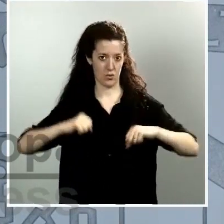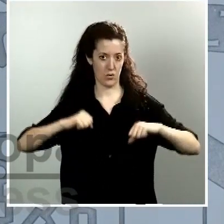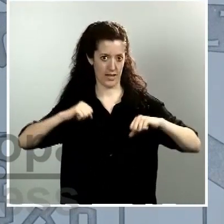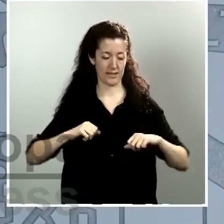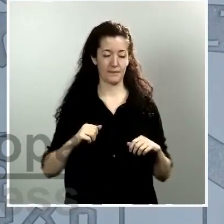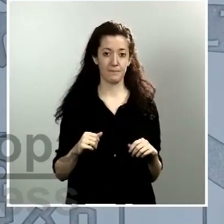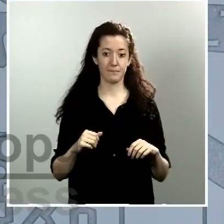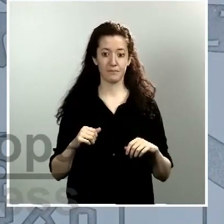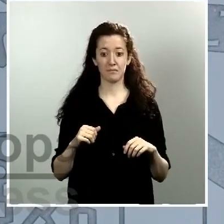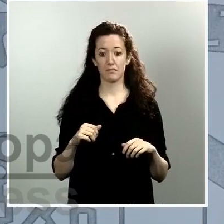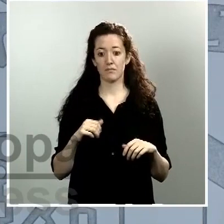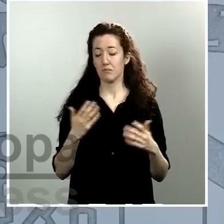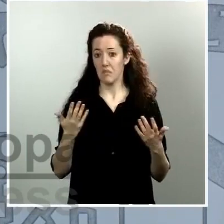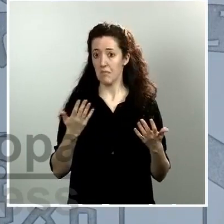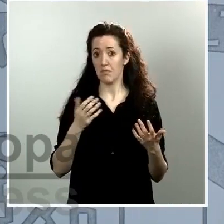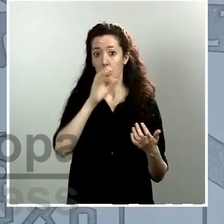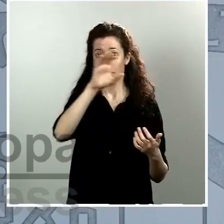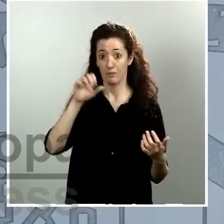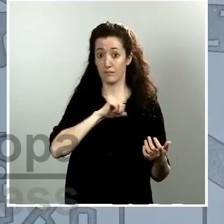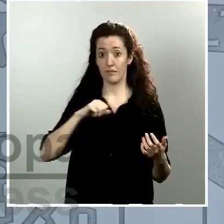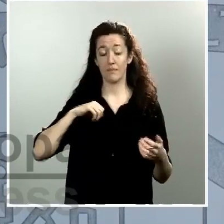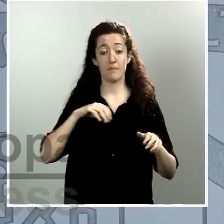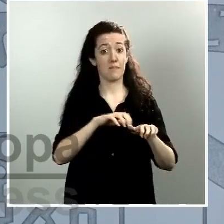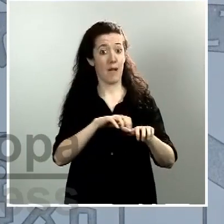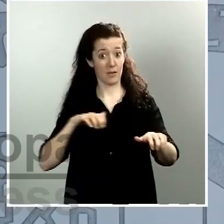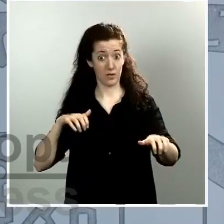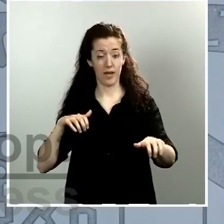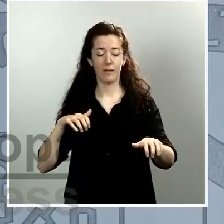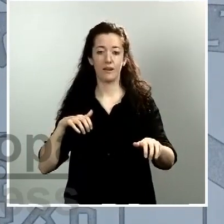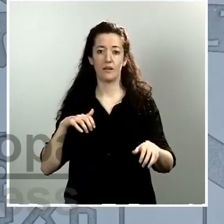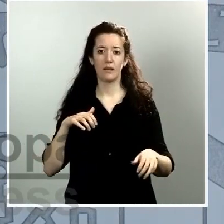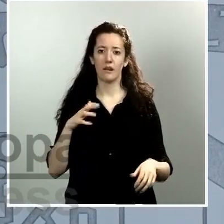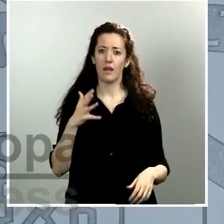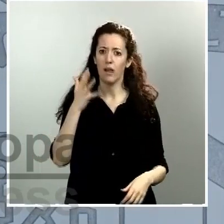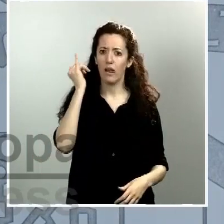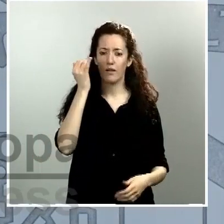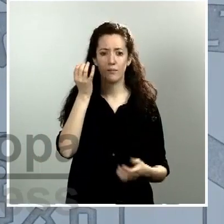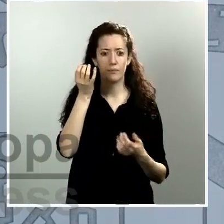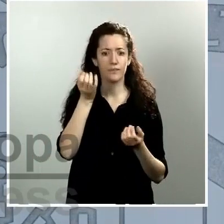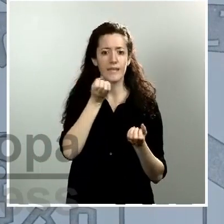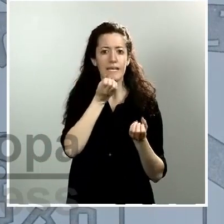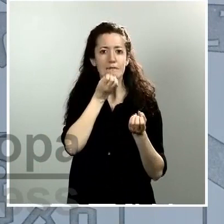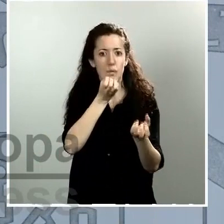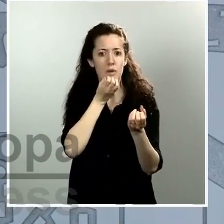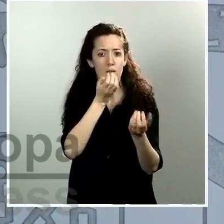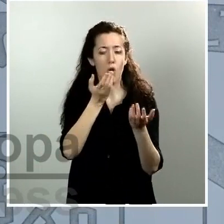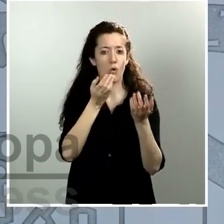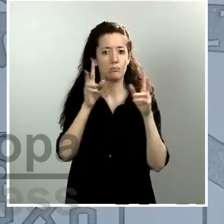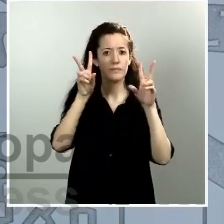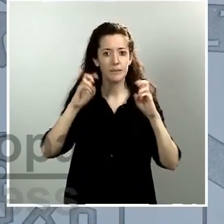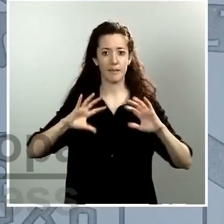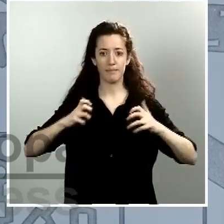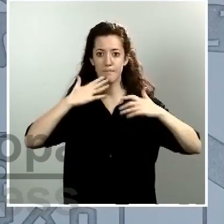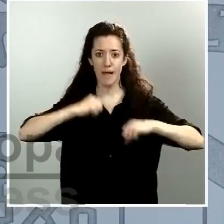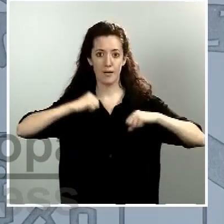un número importante de comunidades autónomas tienen en abierto información relacionada con esto. Sabemos algunos